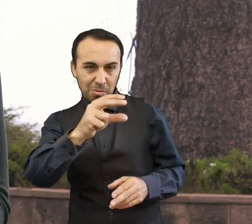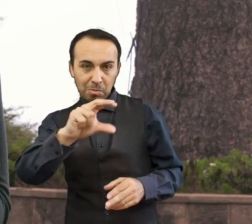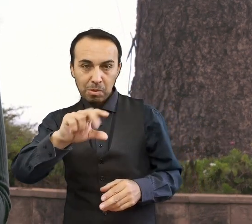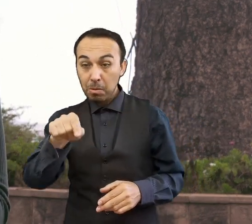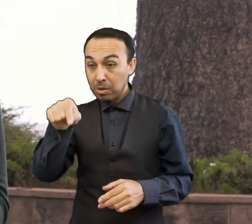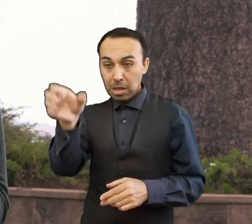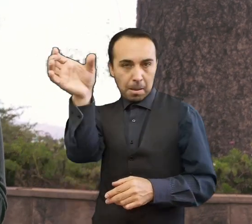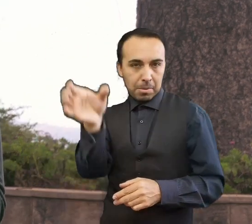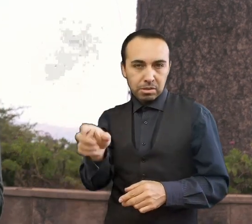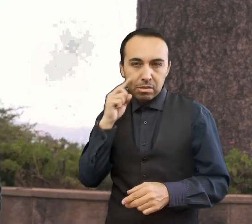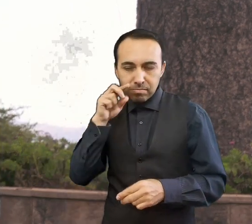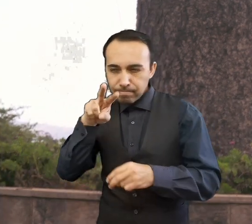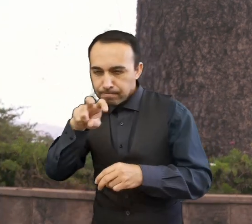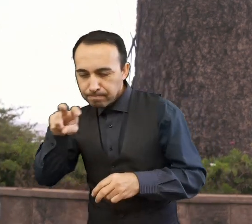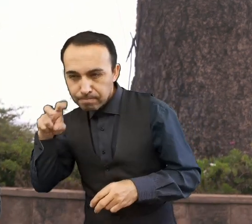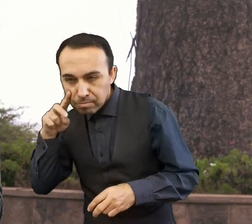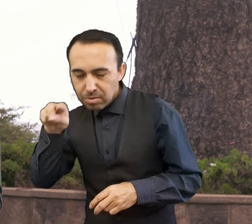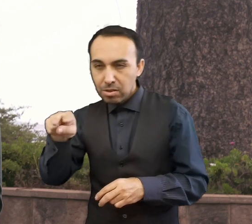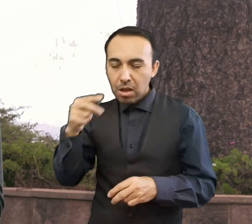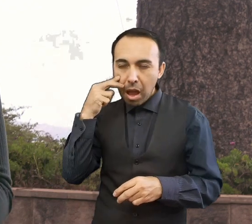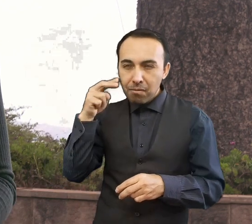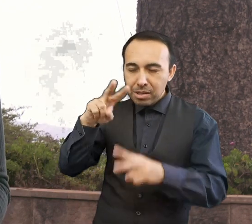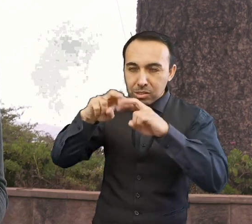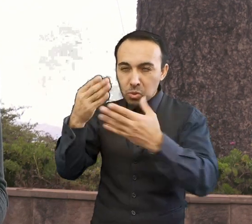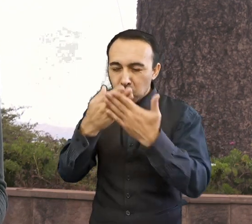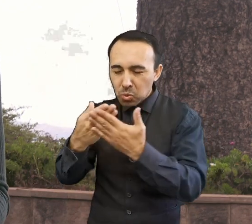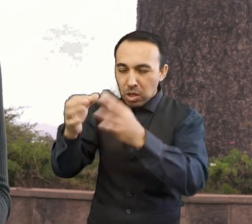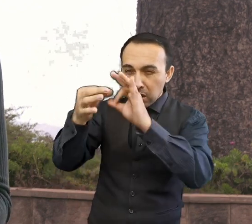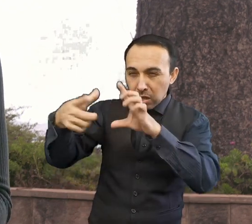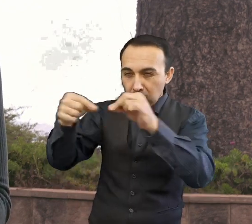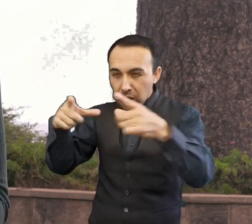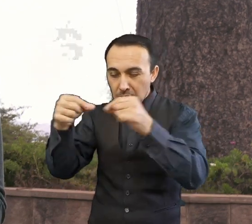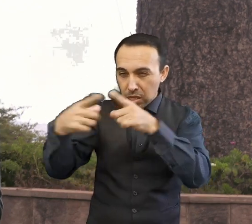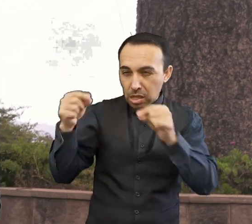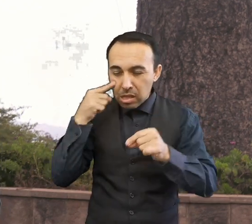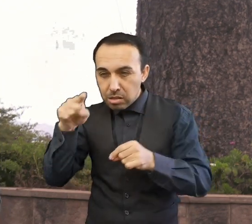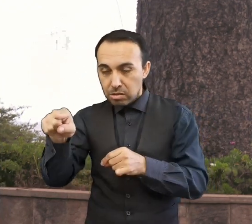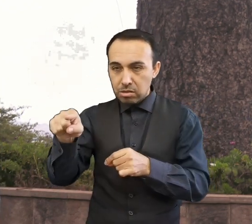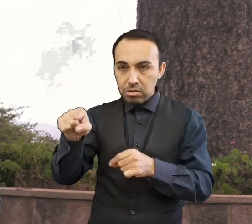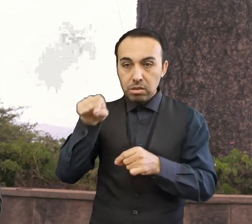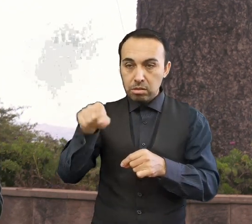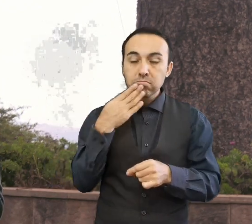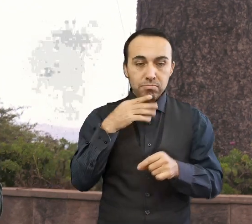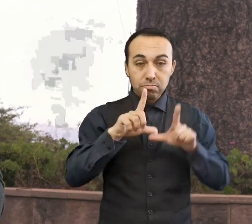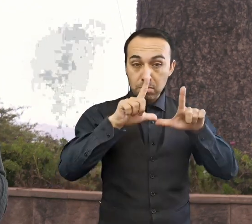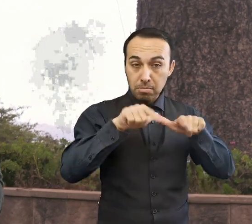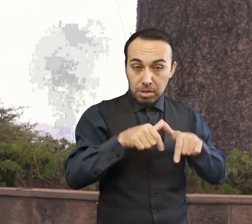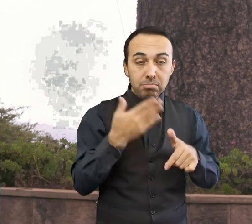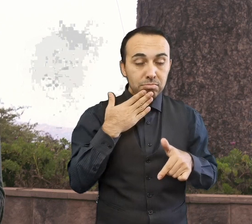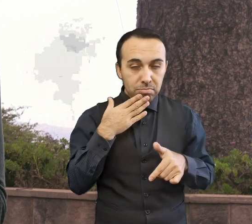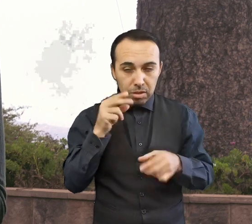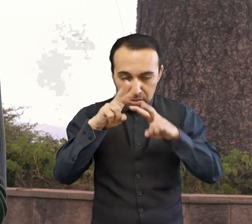rotación de las estrellas dentro de una galaxia y quien fue parte del Departamento de Magnetismo Terrestre de Carnegie. Otro asteroide es el